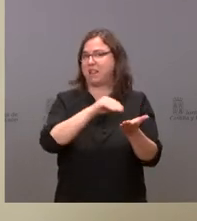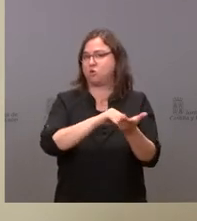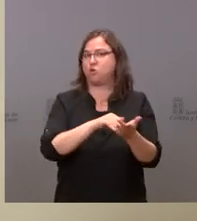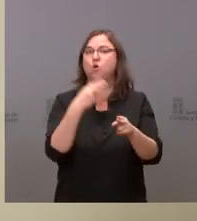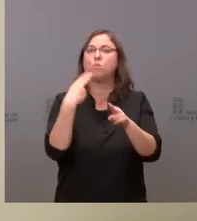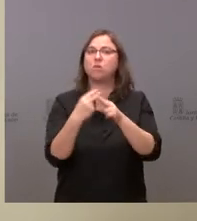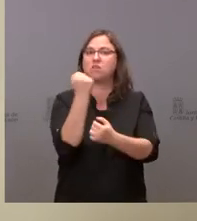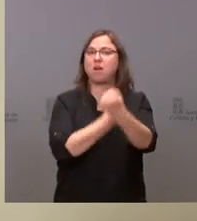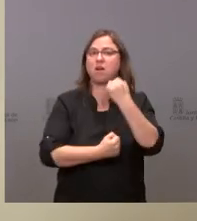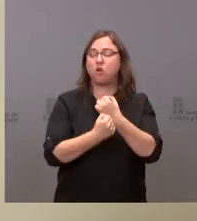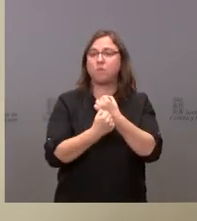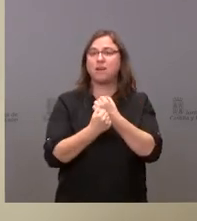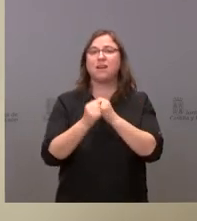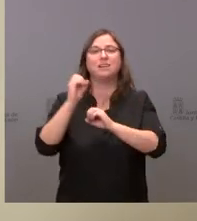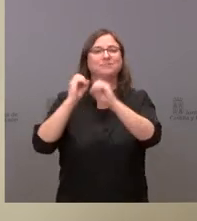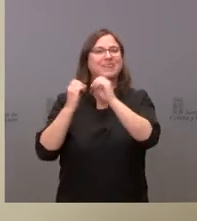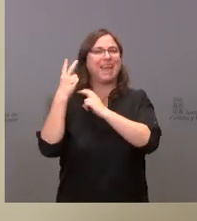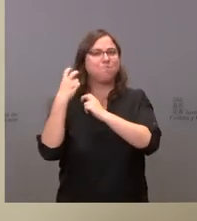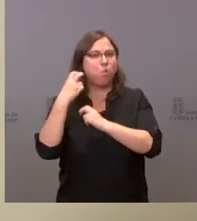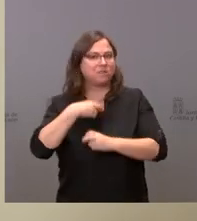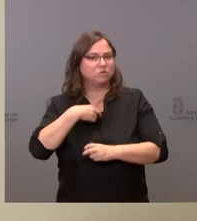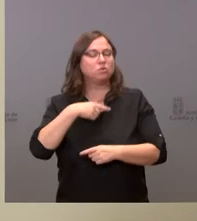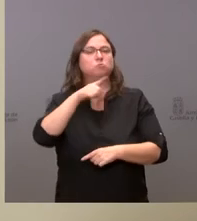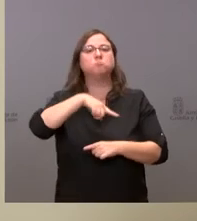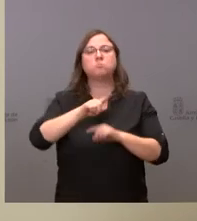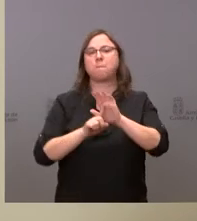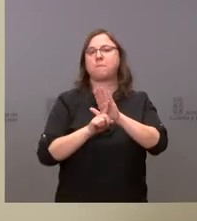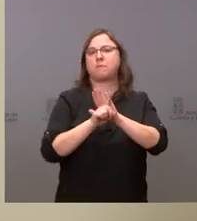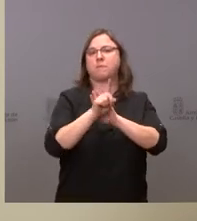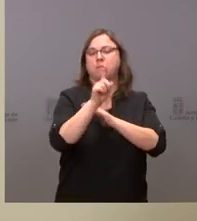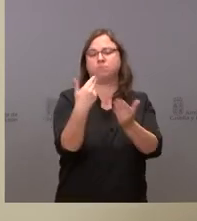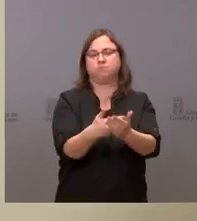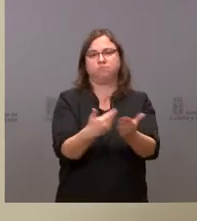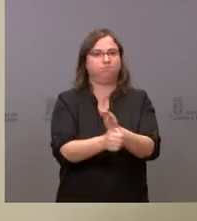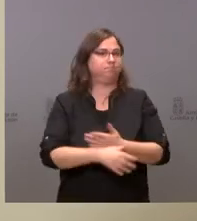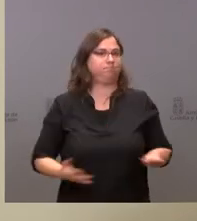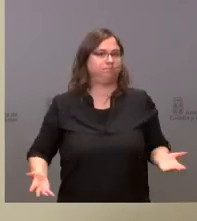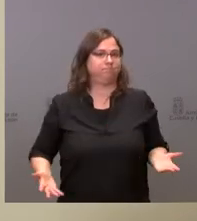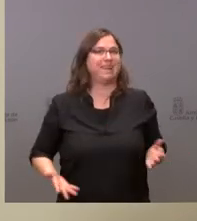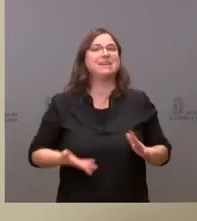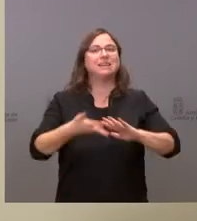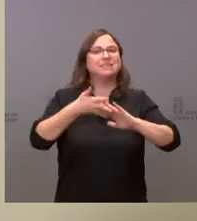comunidad, su fiscalidad, está llevando al crecimiento. Por tanto, quienes están